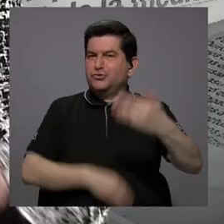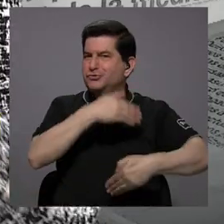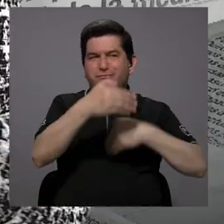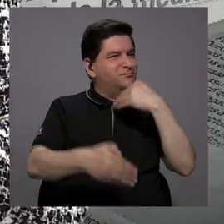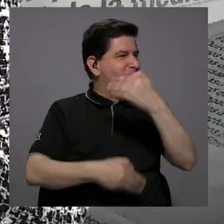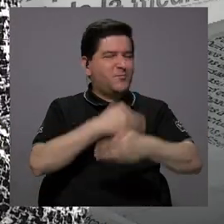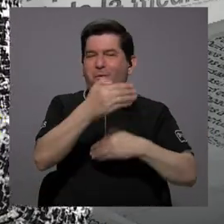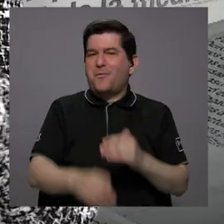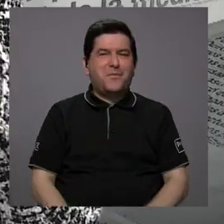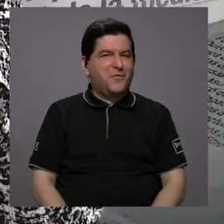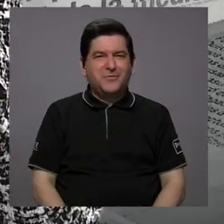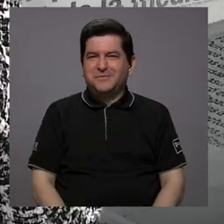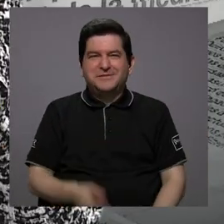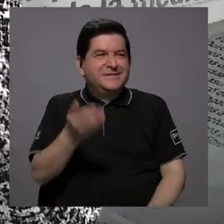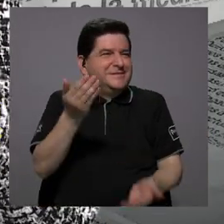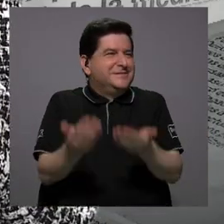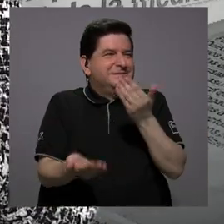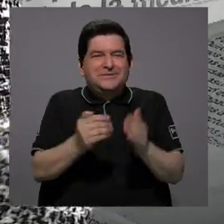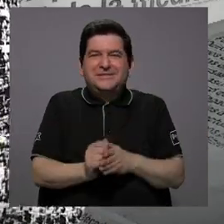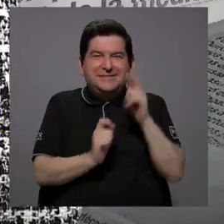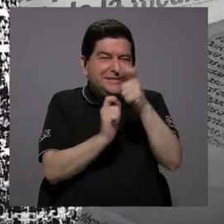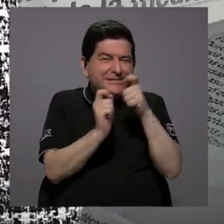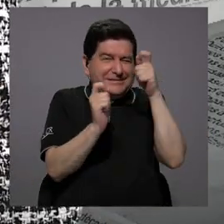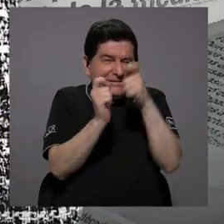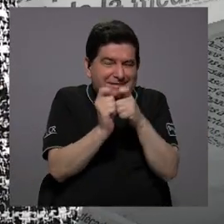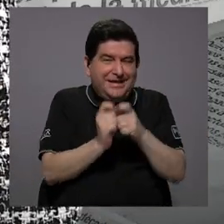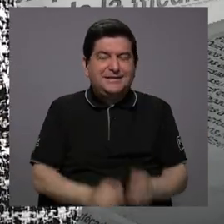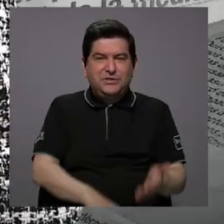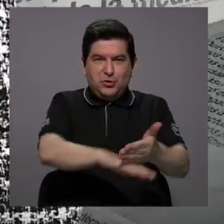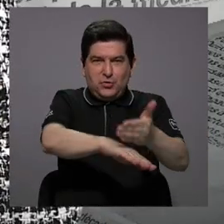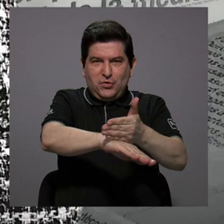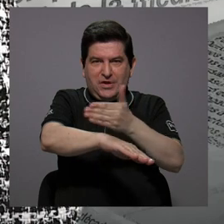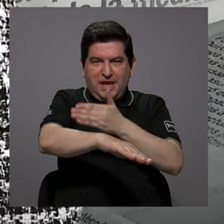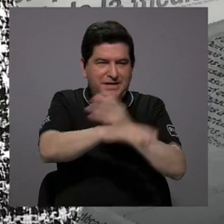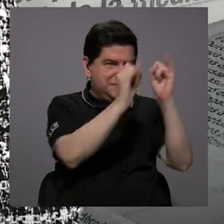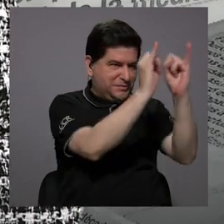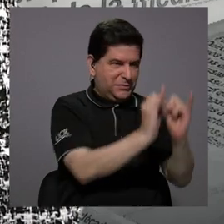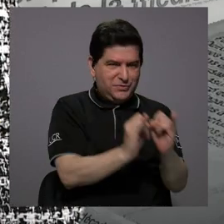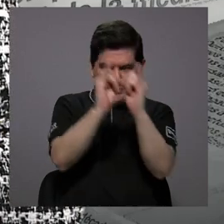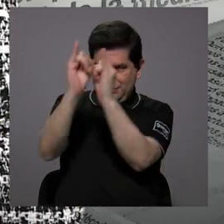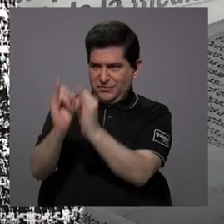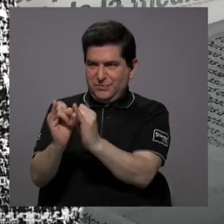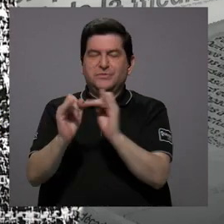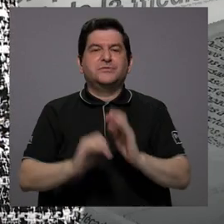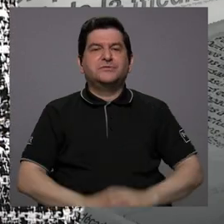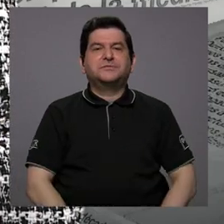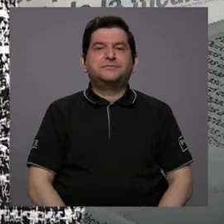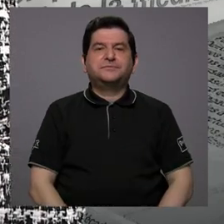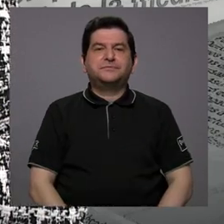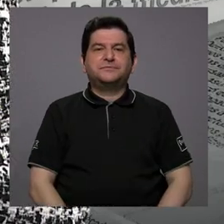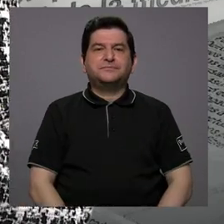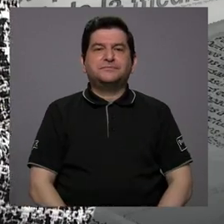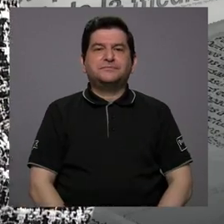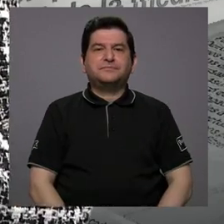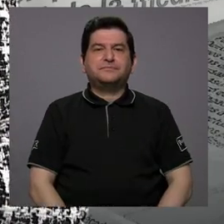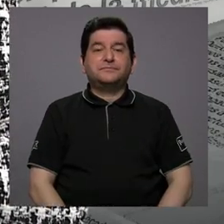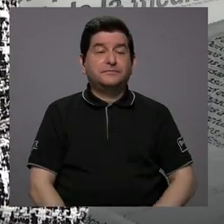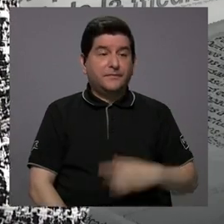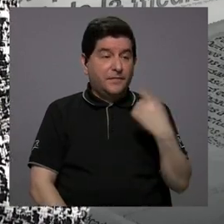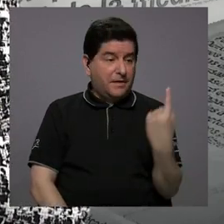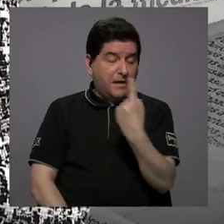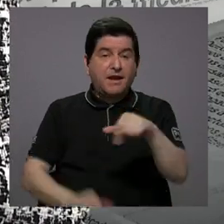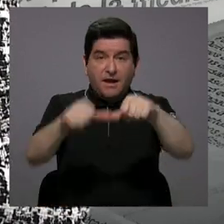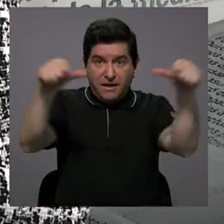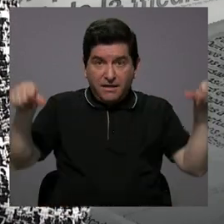tan detallado de ese crecimiento individual, ¿verdad? Entonces, cada ámbito,